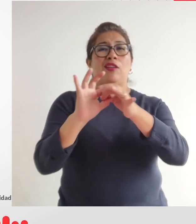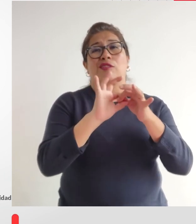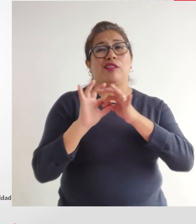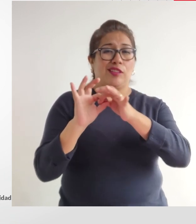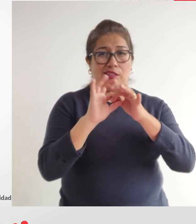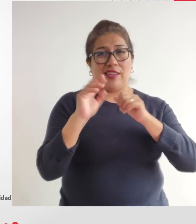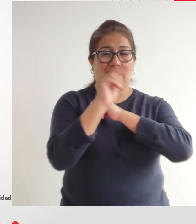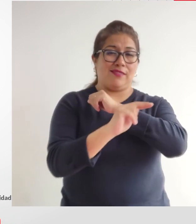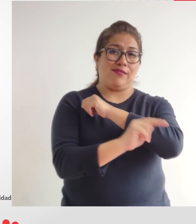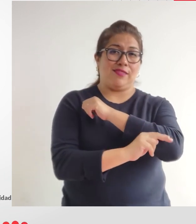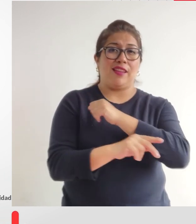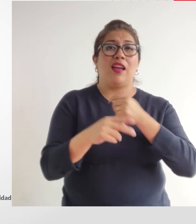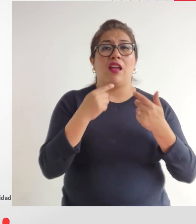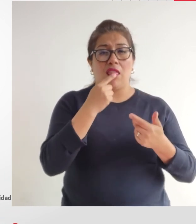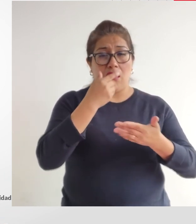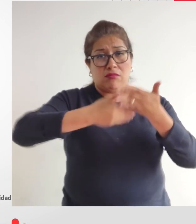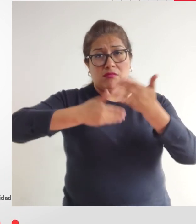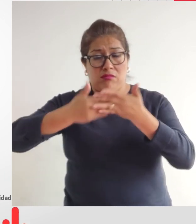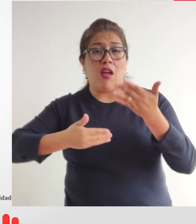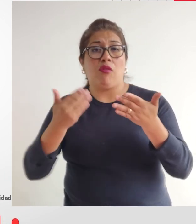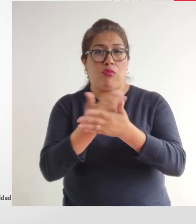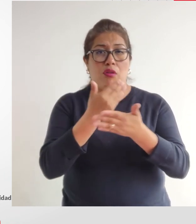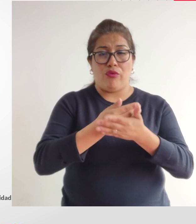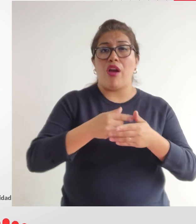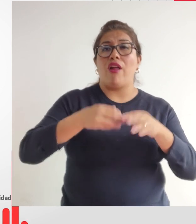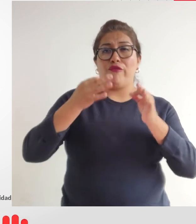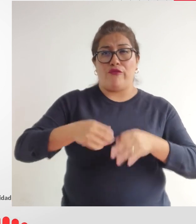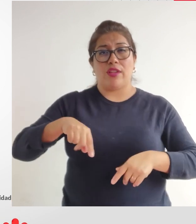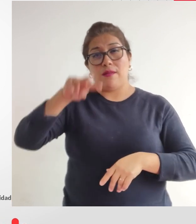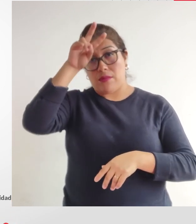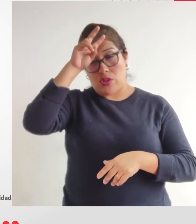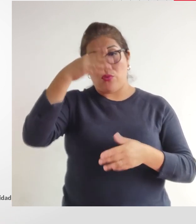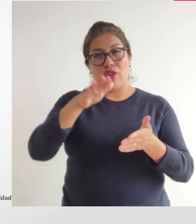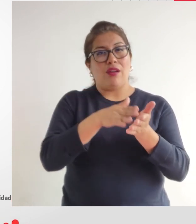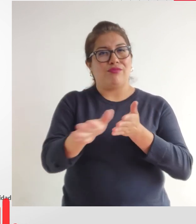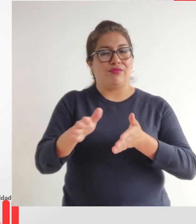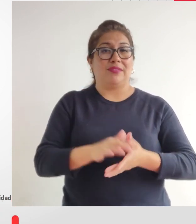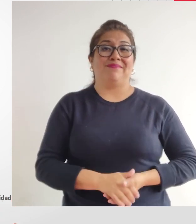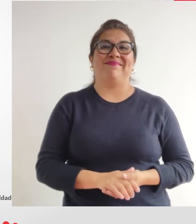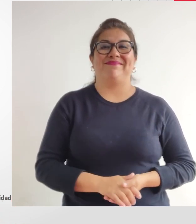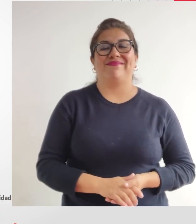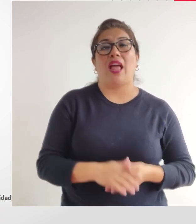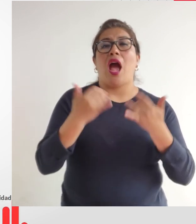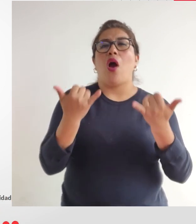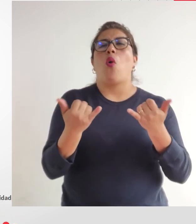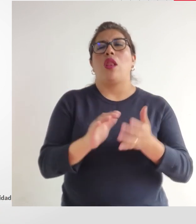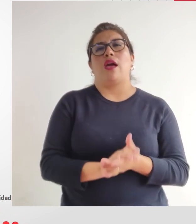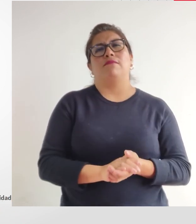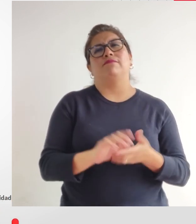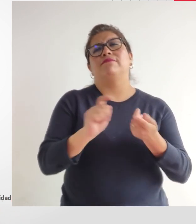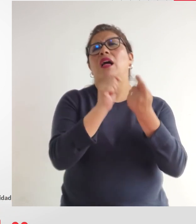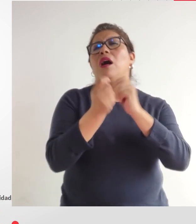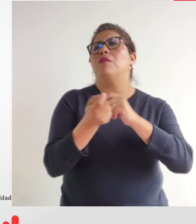fue ratificado y fue entrado en vigencia en nuestro país. Amigas y amigos, lo que cambia la